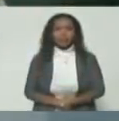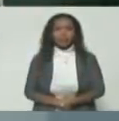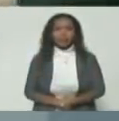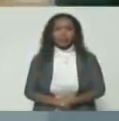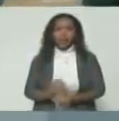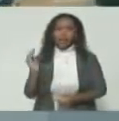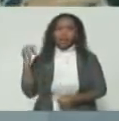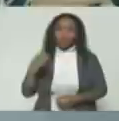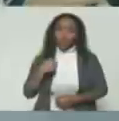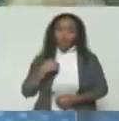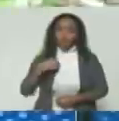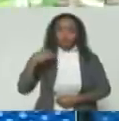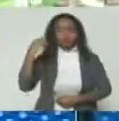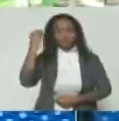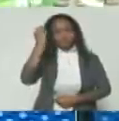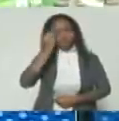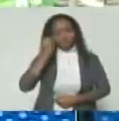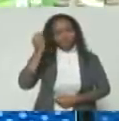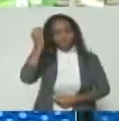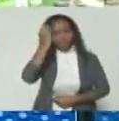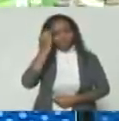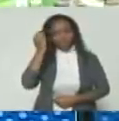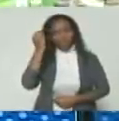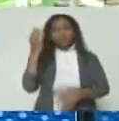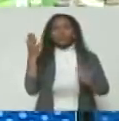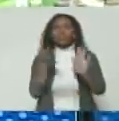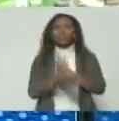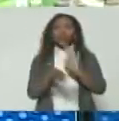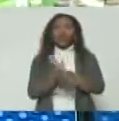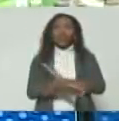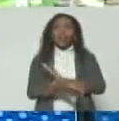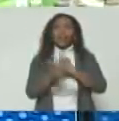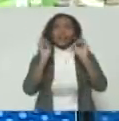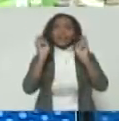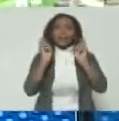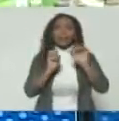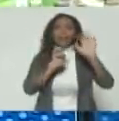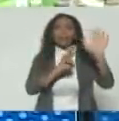vengo pensando sobre el tema del 7 más 7.